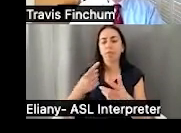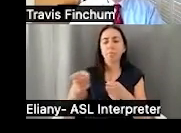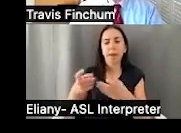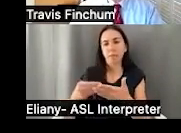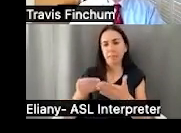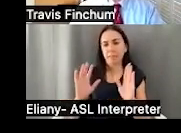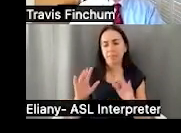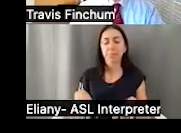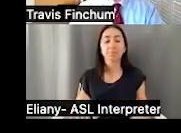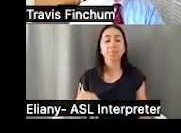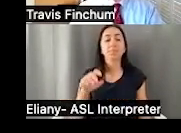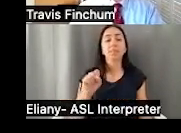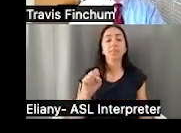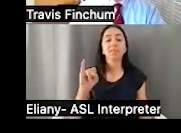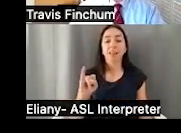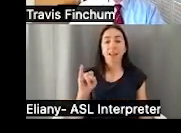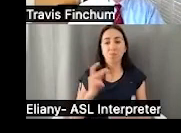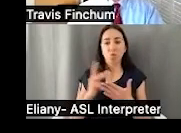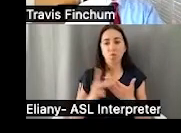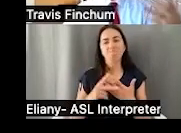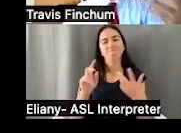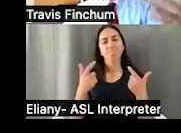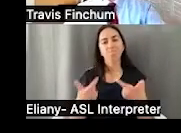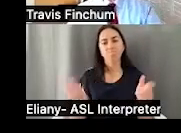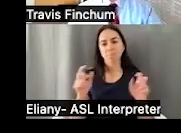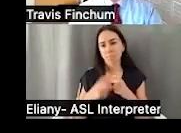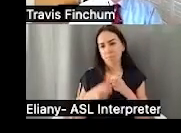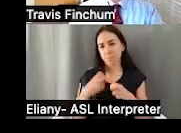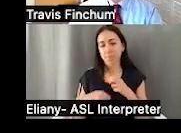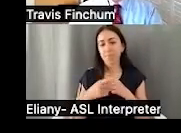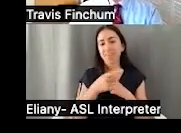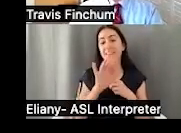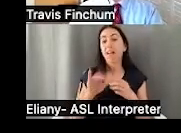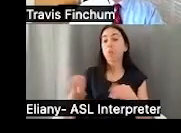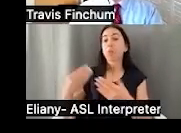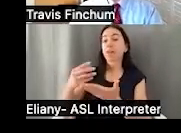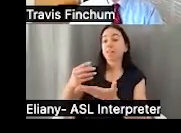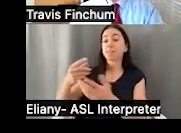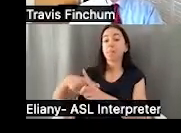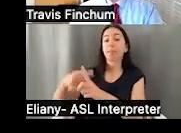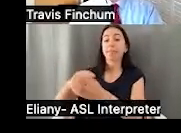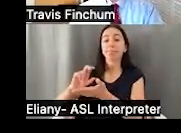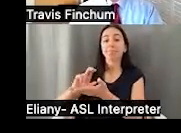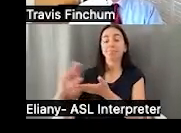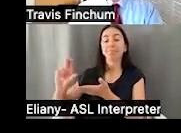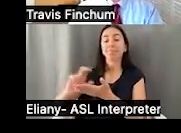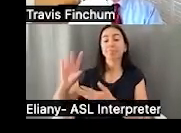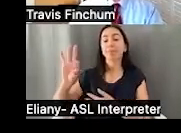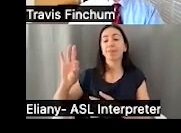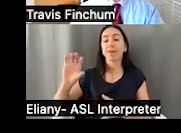En esta diapositiva, el programa SSI es el tema. Ese es el programa que da el cheque mensual de